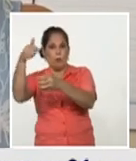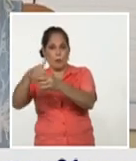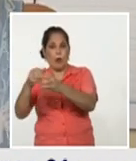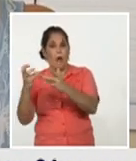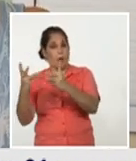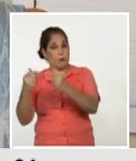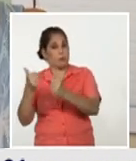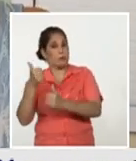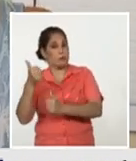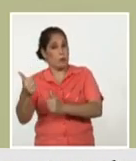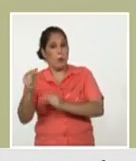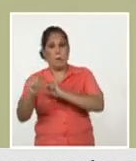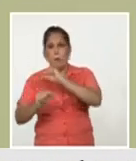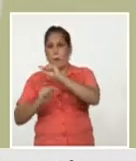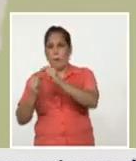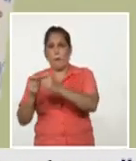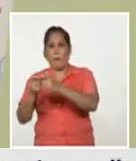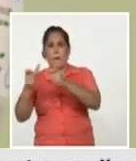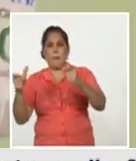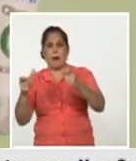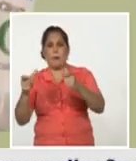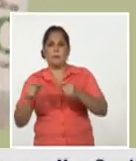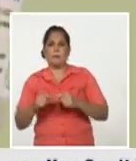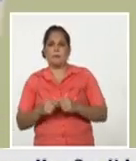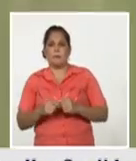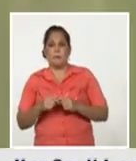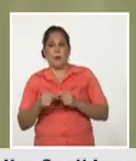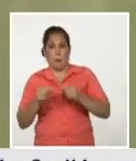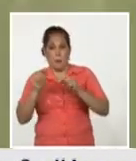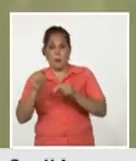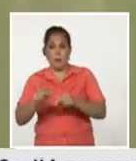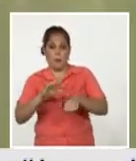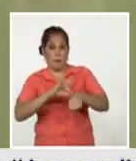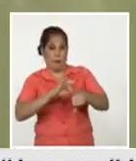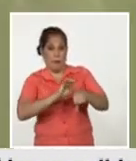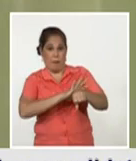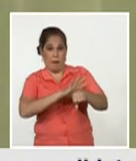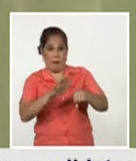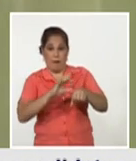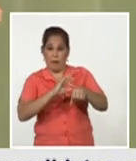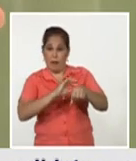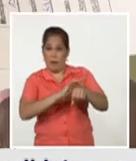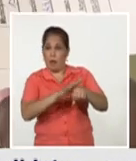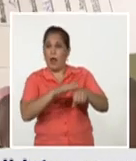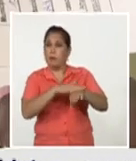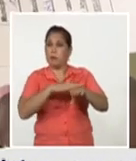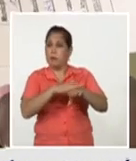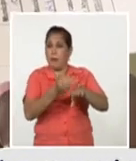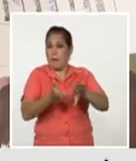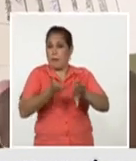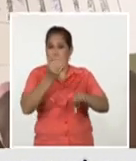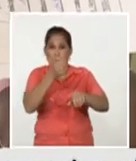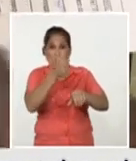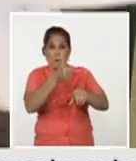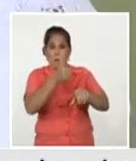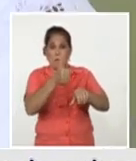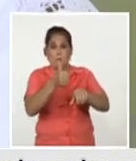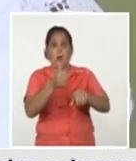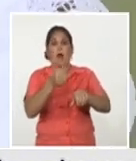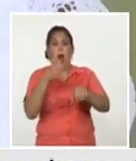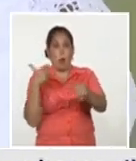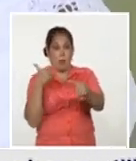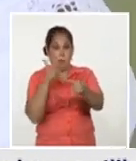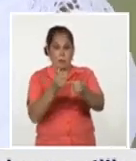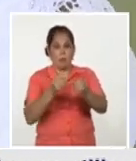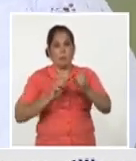se incrementan significativamente los títulos anticuerpos en convalescientes recuerden que las personas que padecen COVID asintomáticos